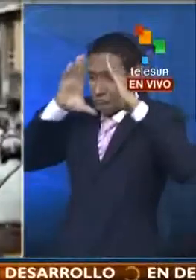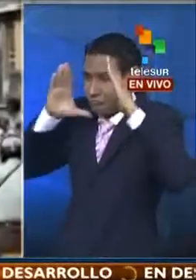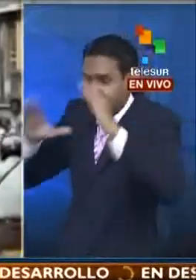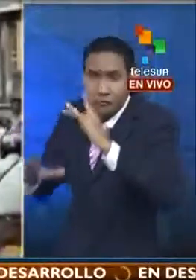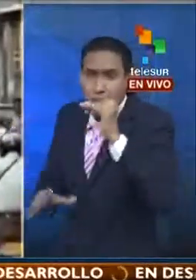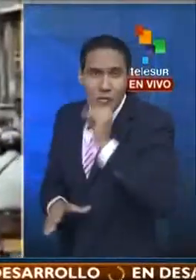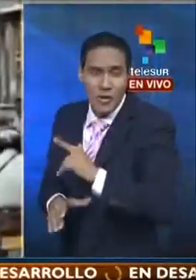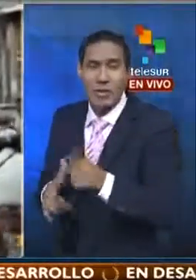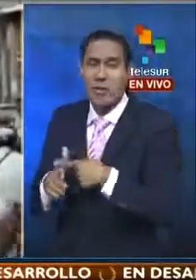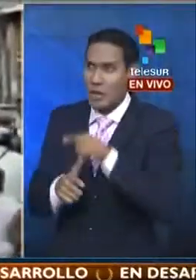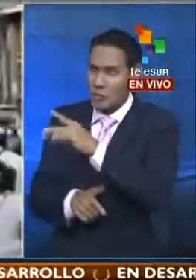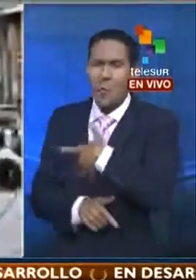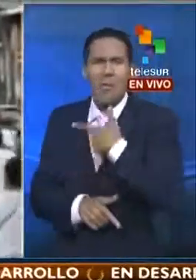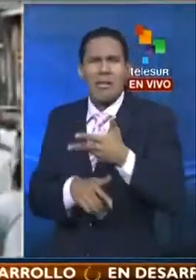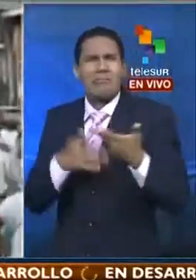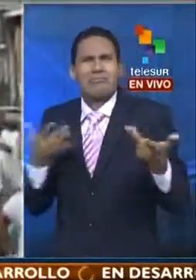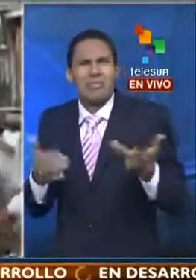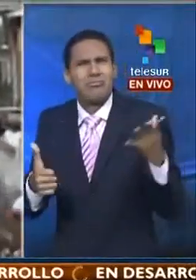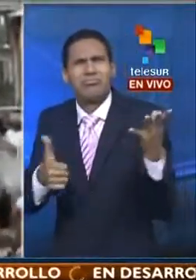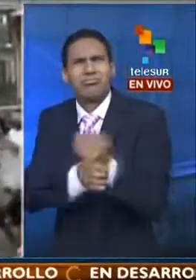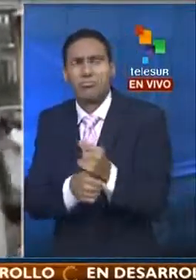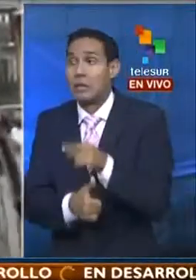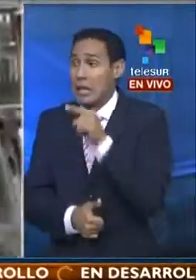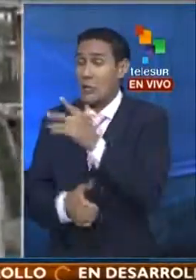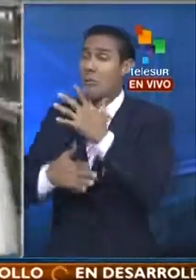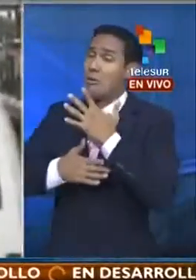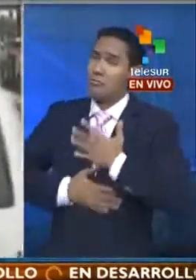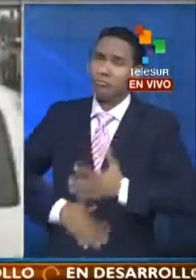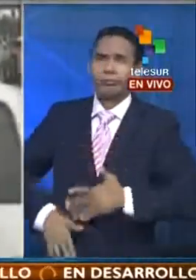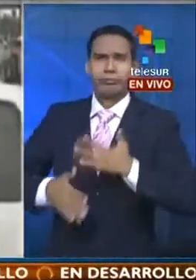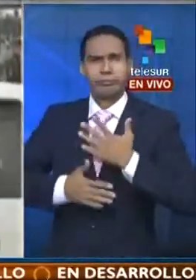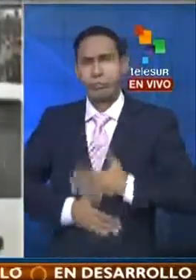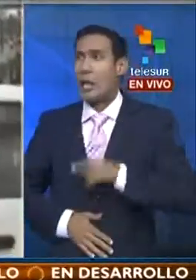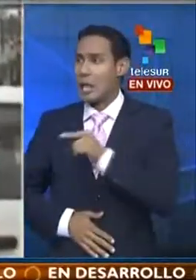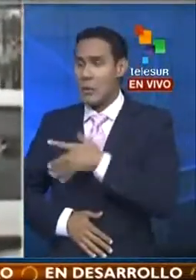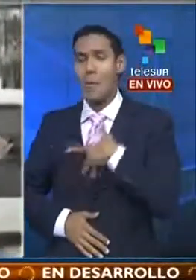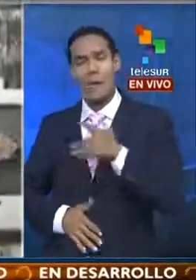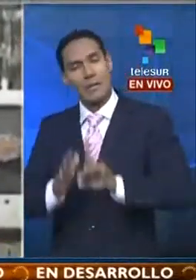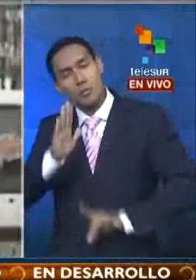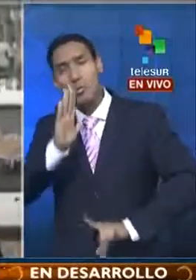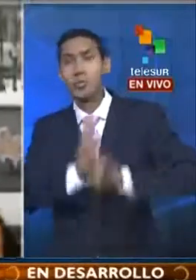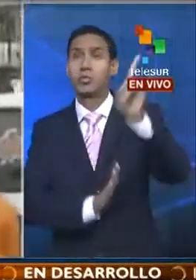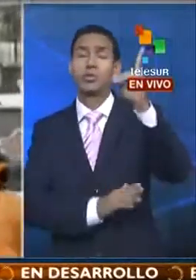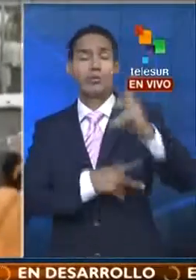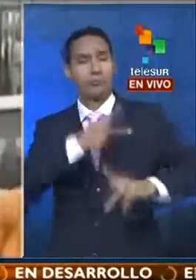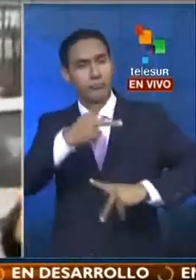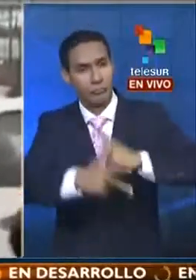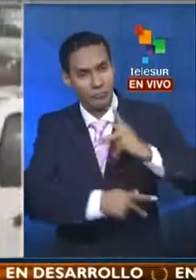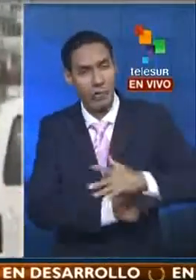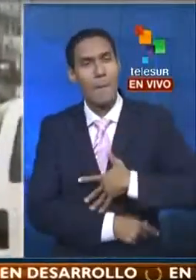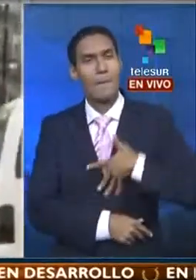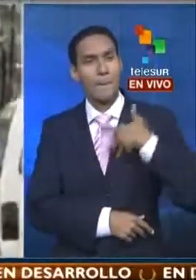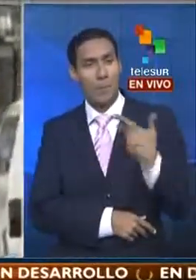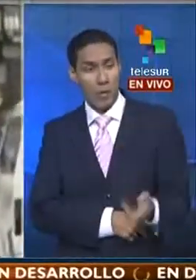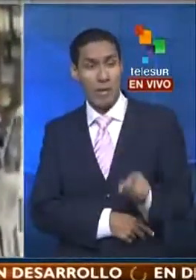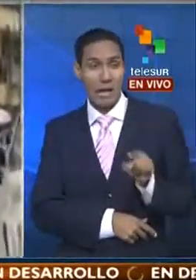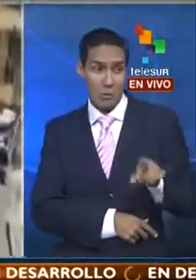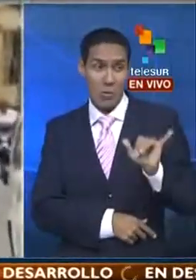poder encontrar que, además de la tranquilidad, el progreso, la inversión social, la posibilidad de que sus